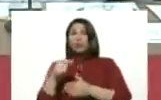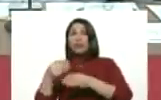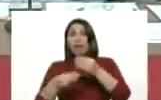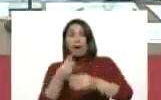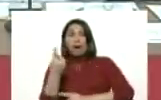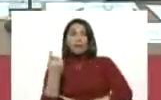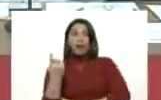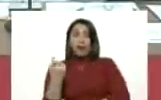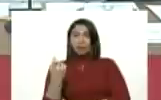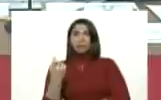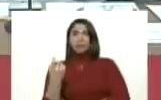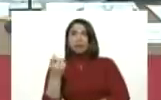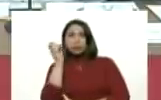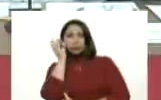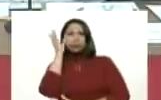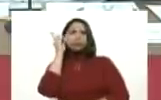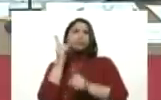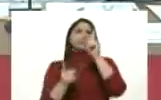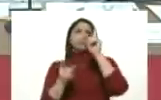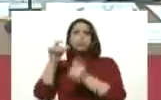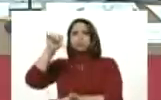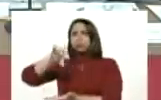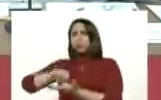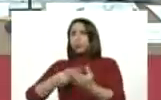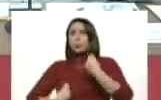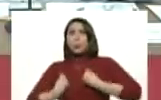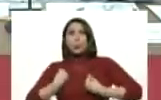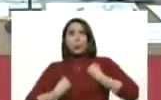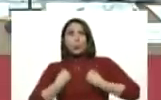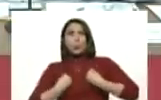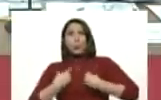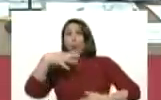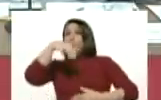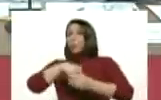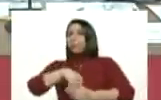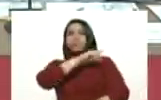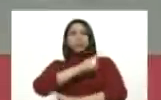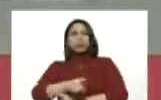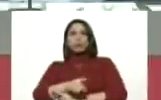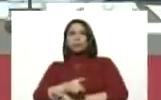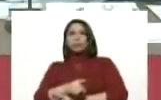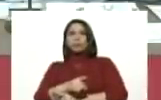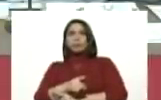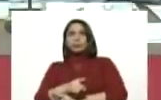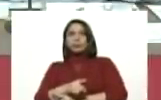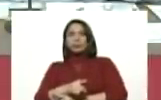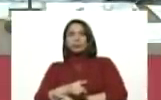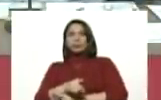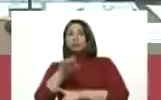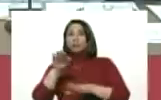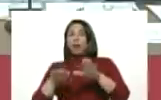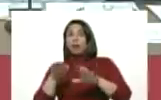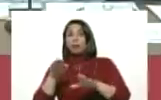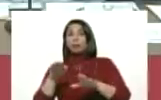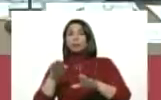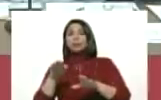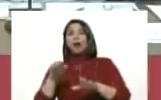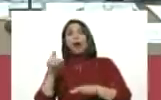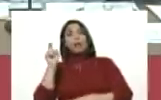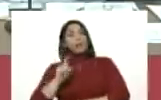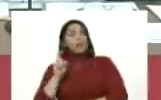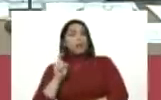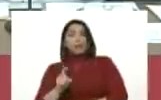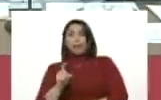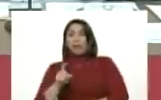porque surja algún foco, alguna preocupación, cuarentena local, parcial. Y si es necesario